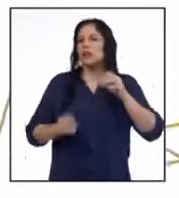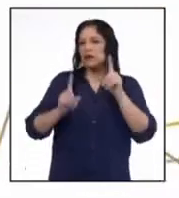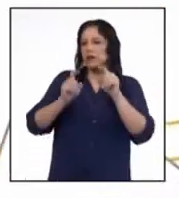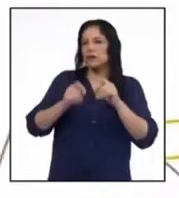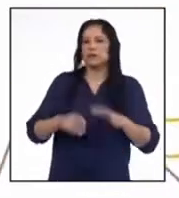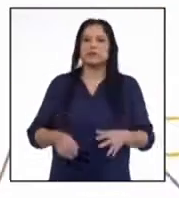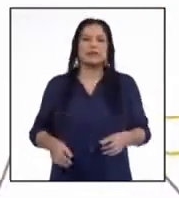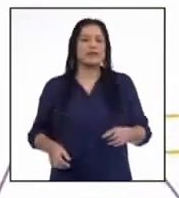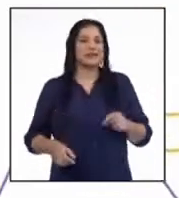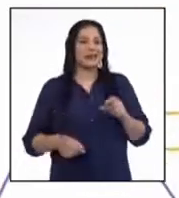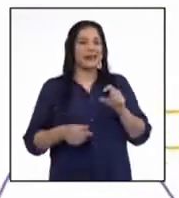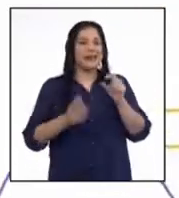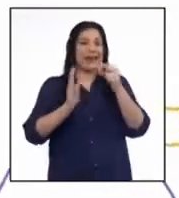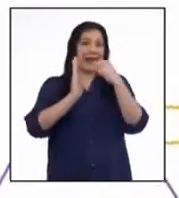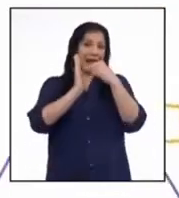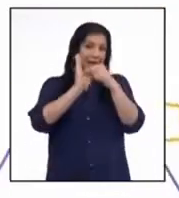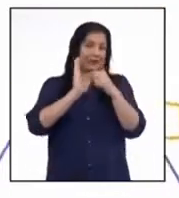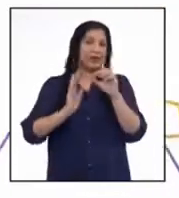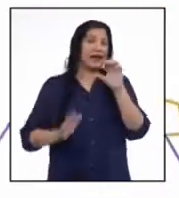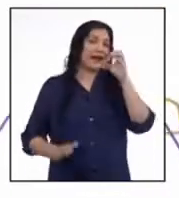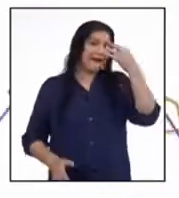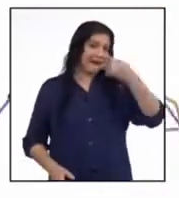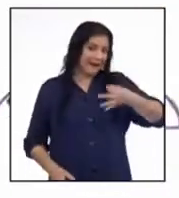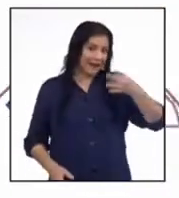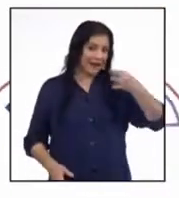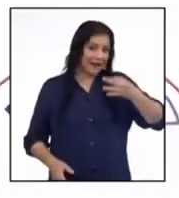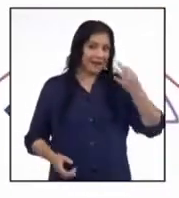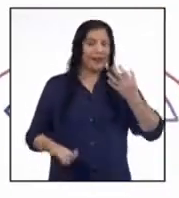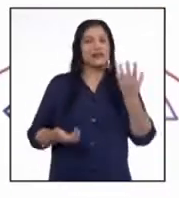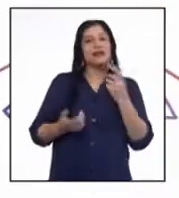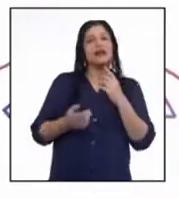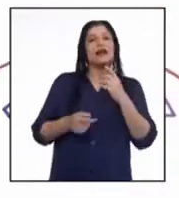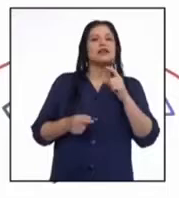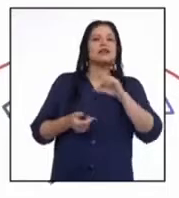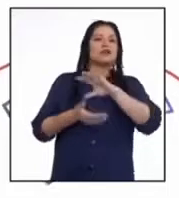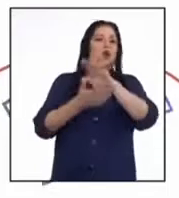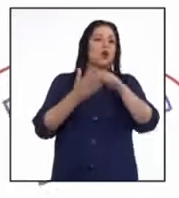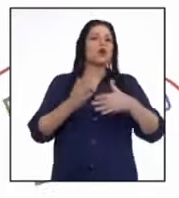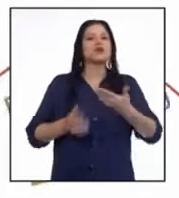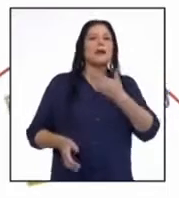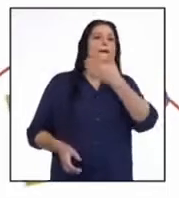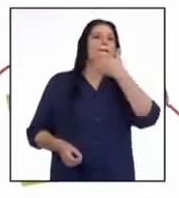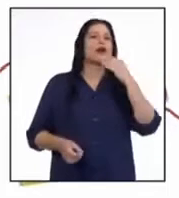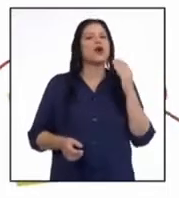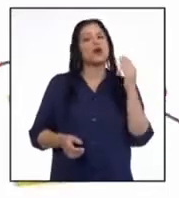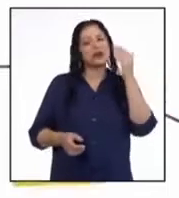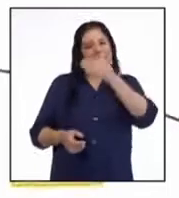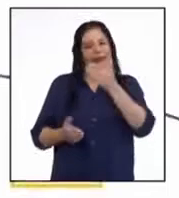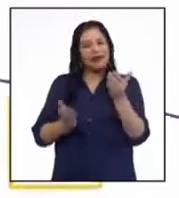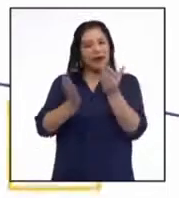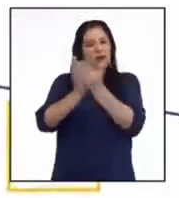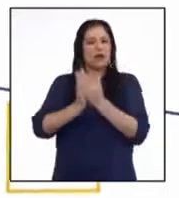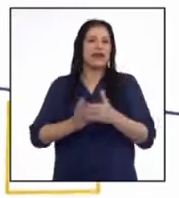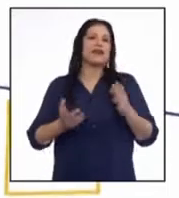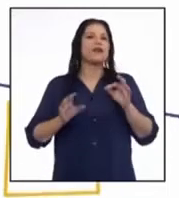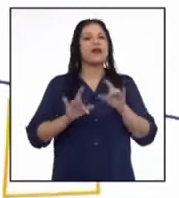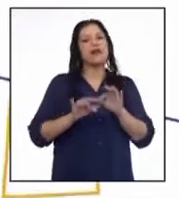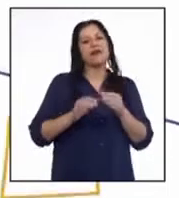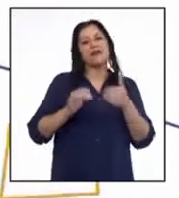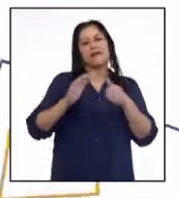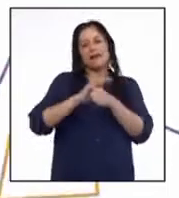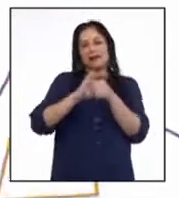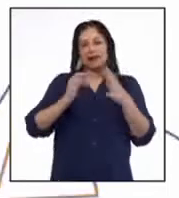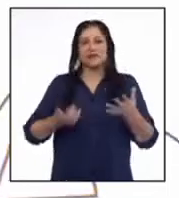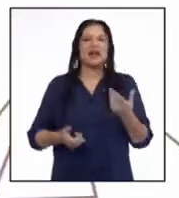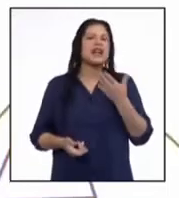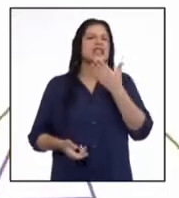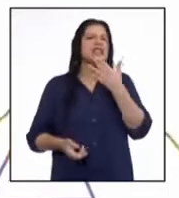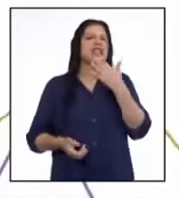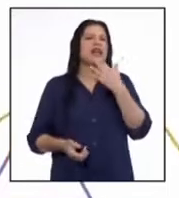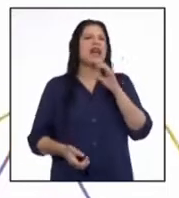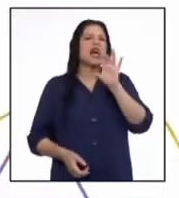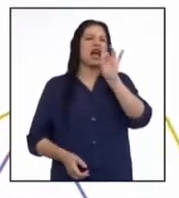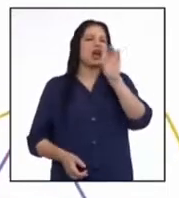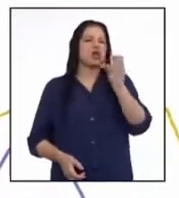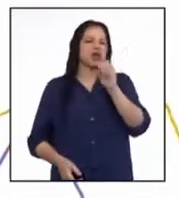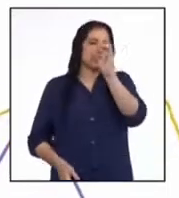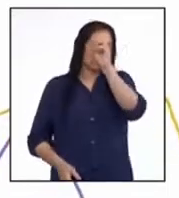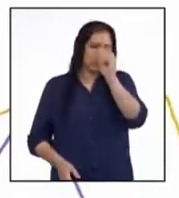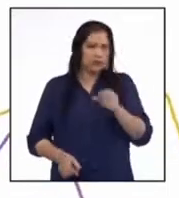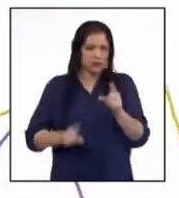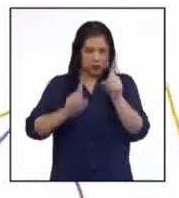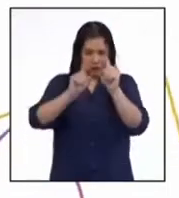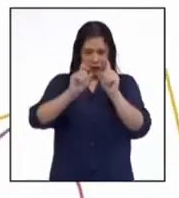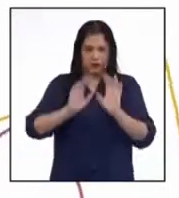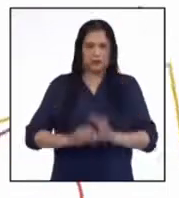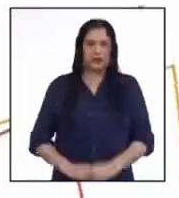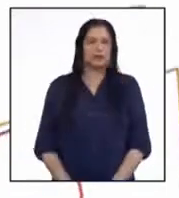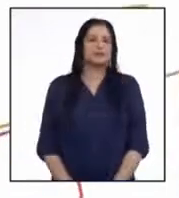En el atributo, es de calidad, la enseñanza presencial es mejor valorada que la enseñanza virtual, ya que así lo confirma alrededor del 80% de